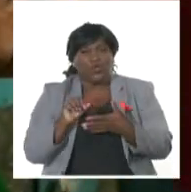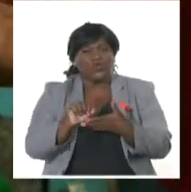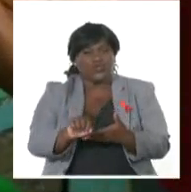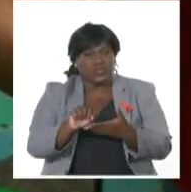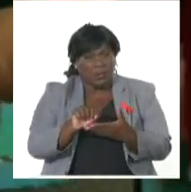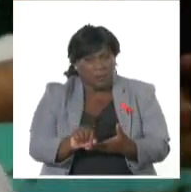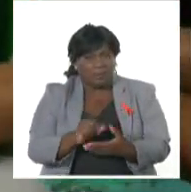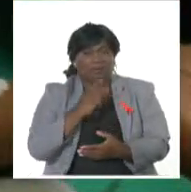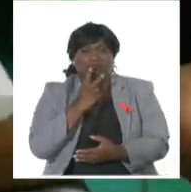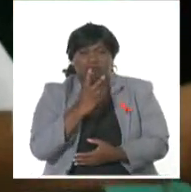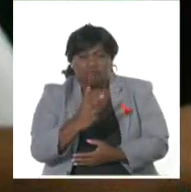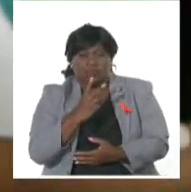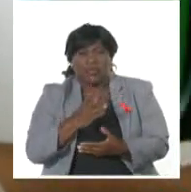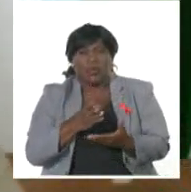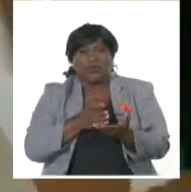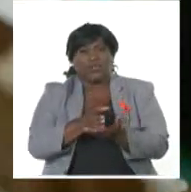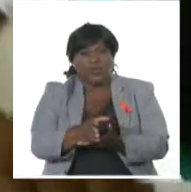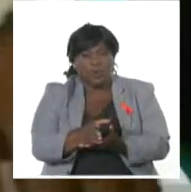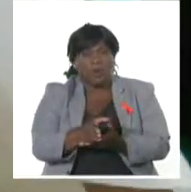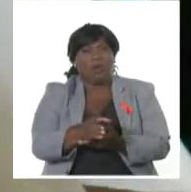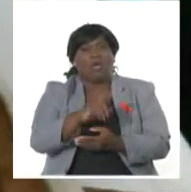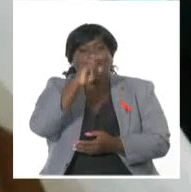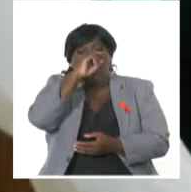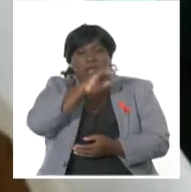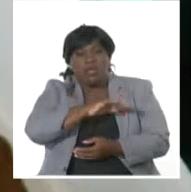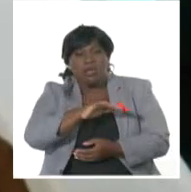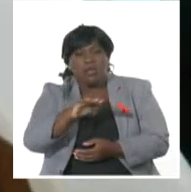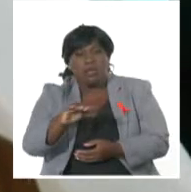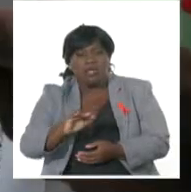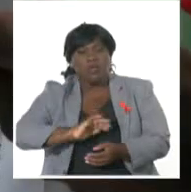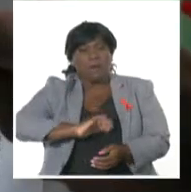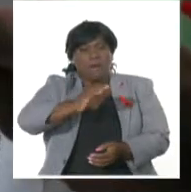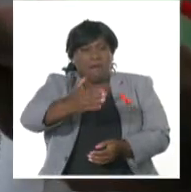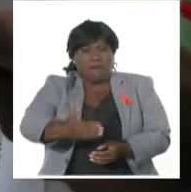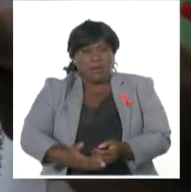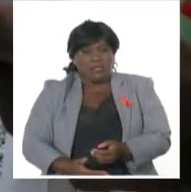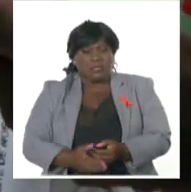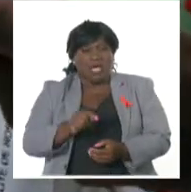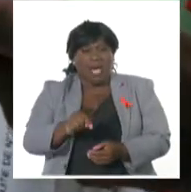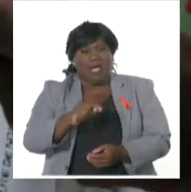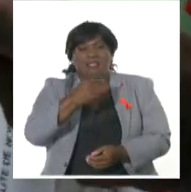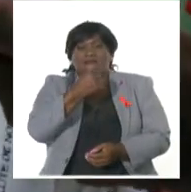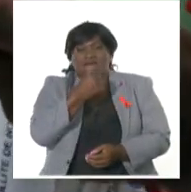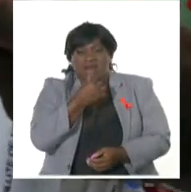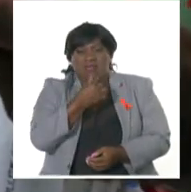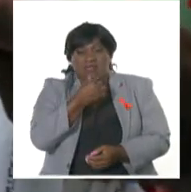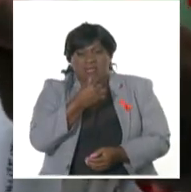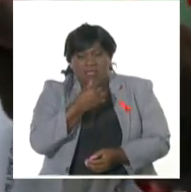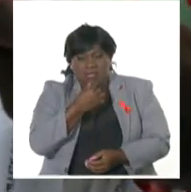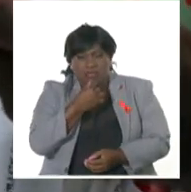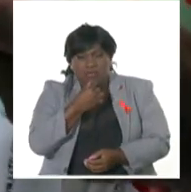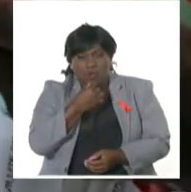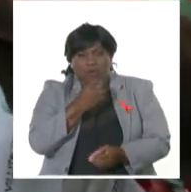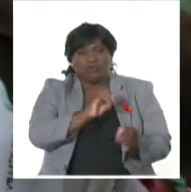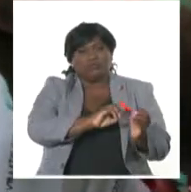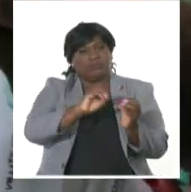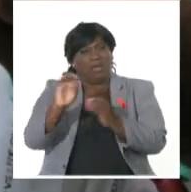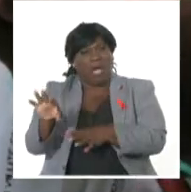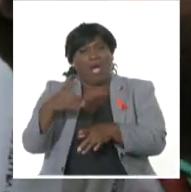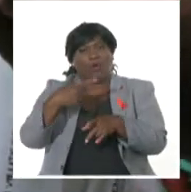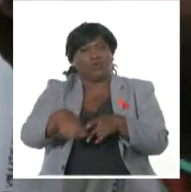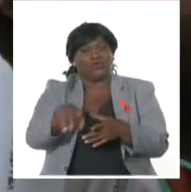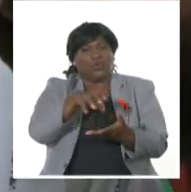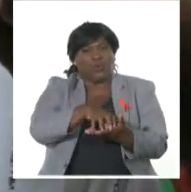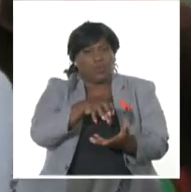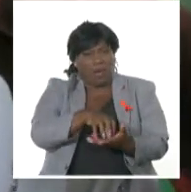han atendido varios pacientes, se han remitido niños, embarazadas, adultos, y otro también ha prestado